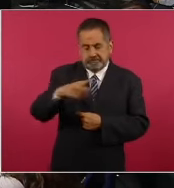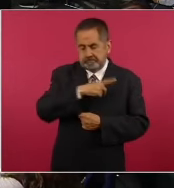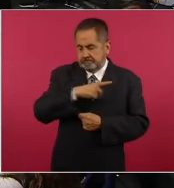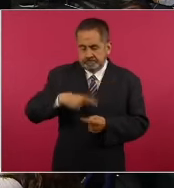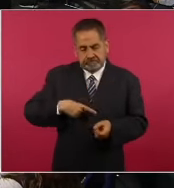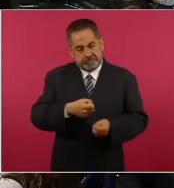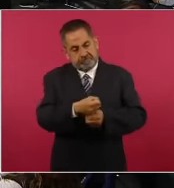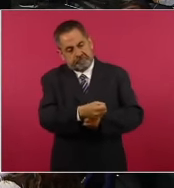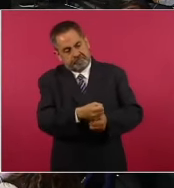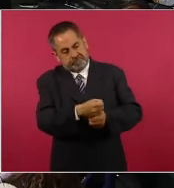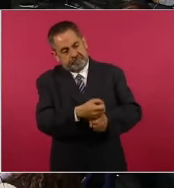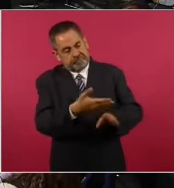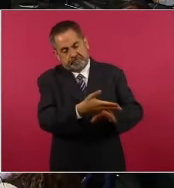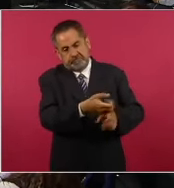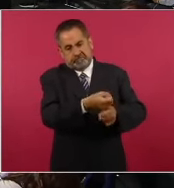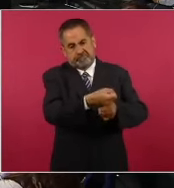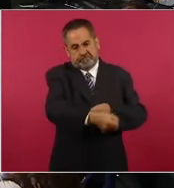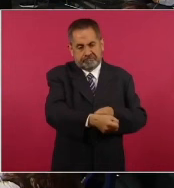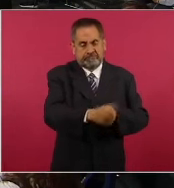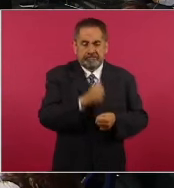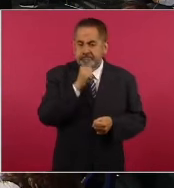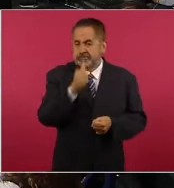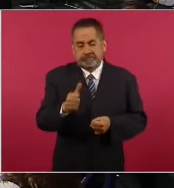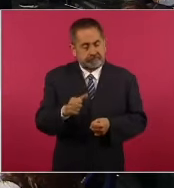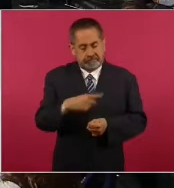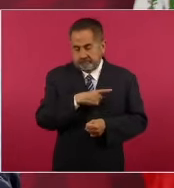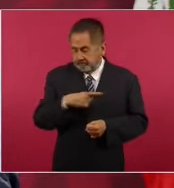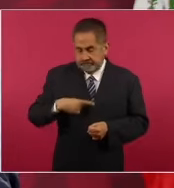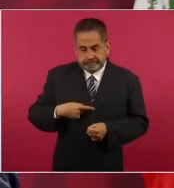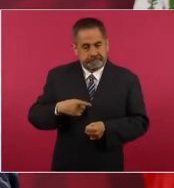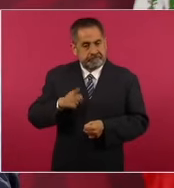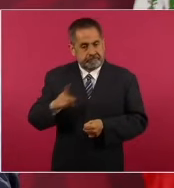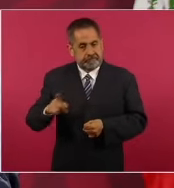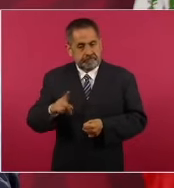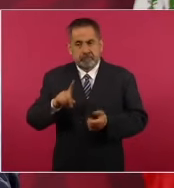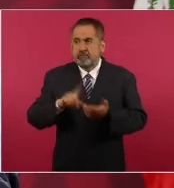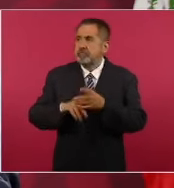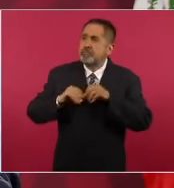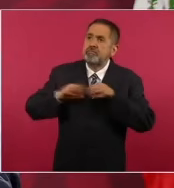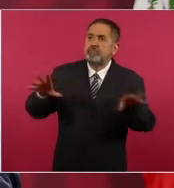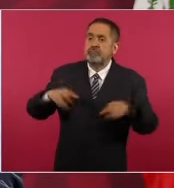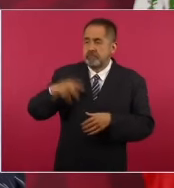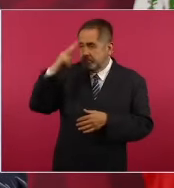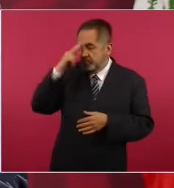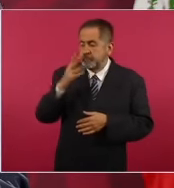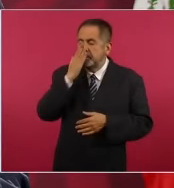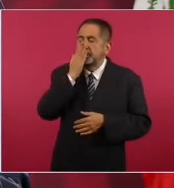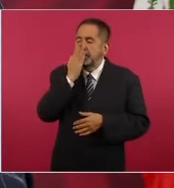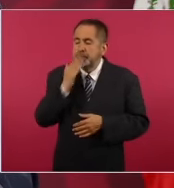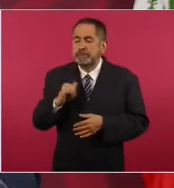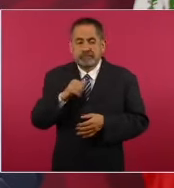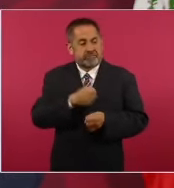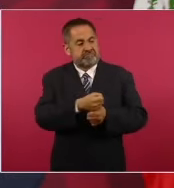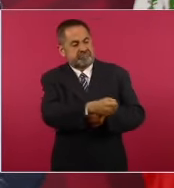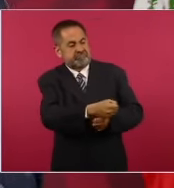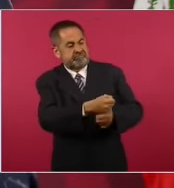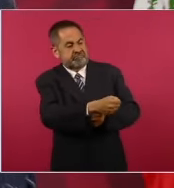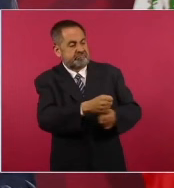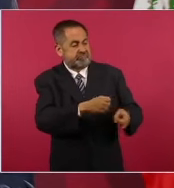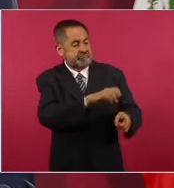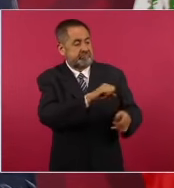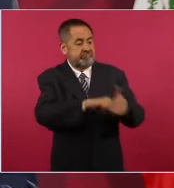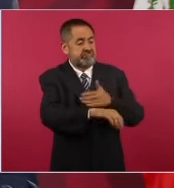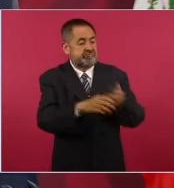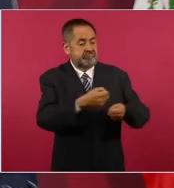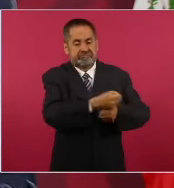es decir, en México no hay tortura, eso es